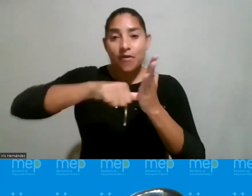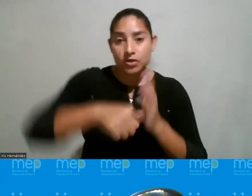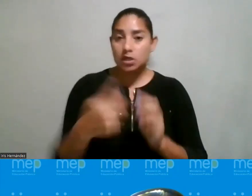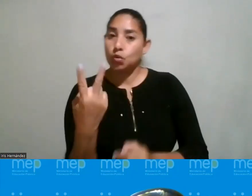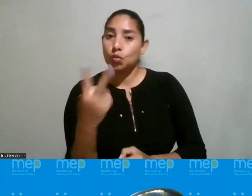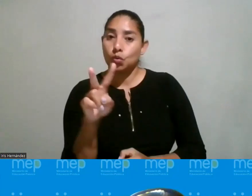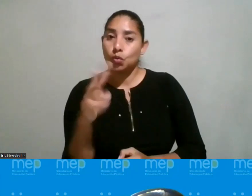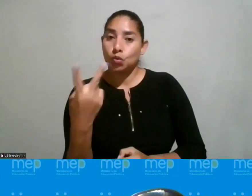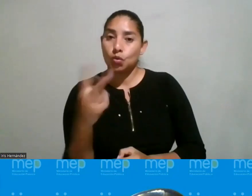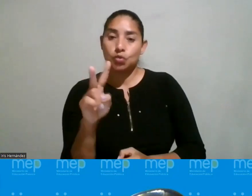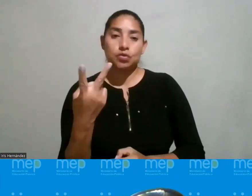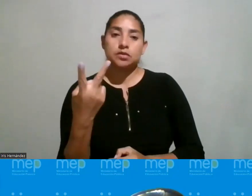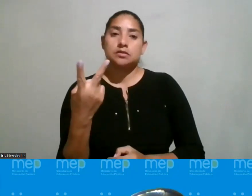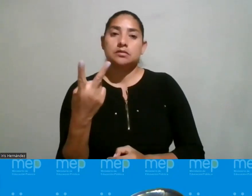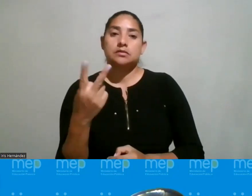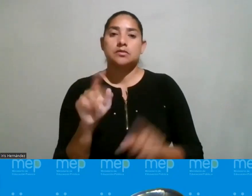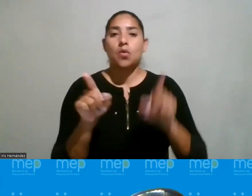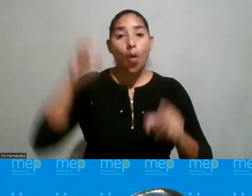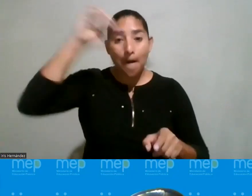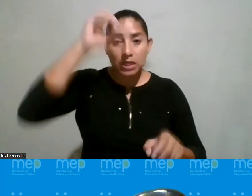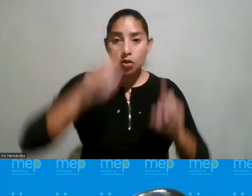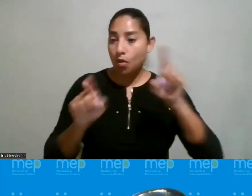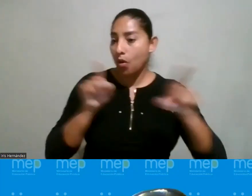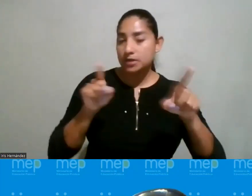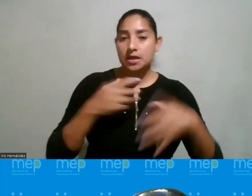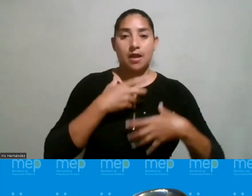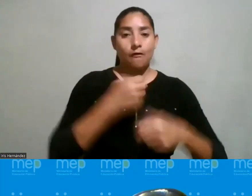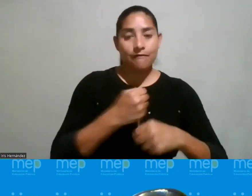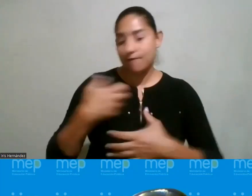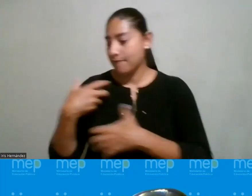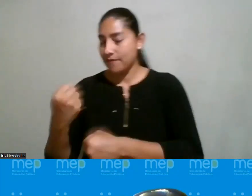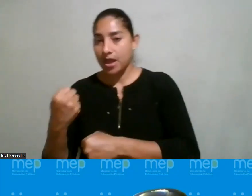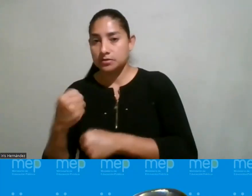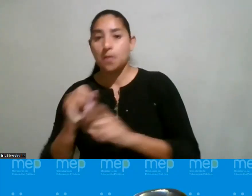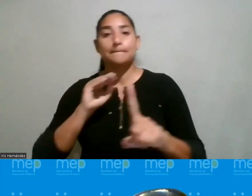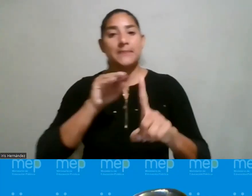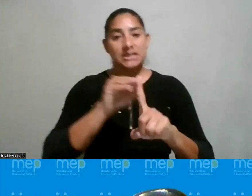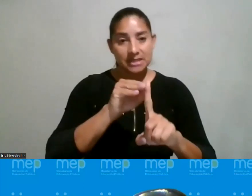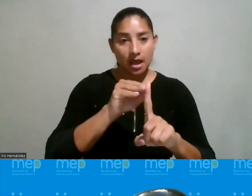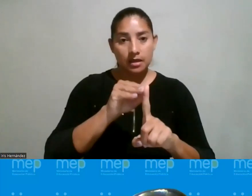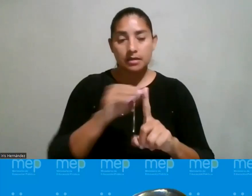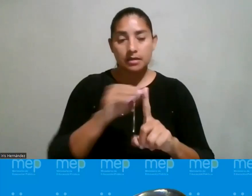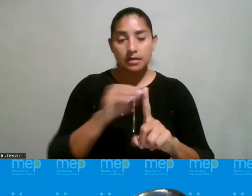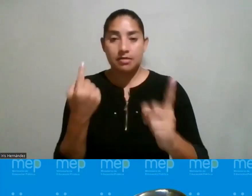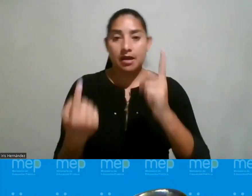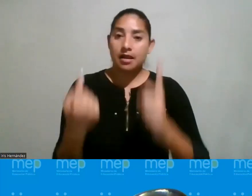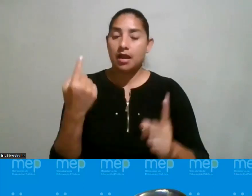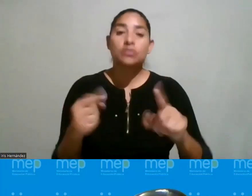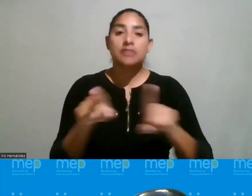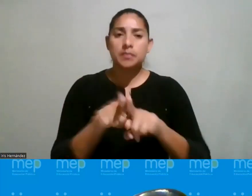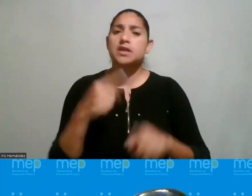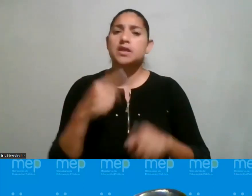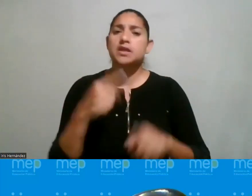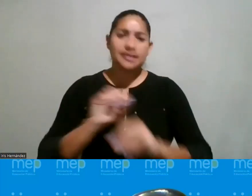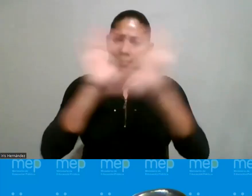digamos dos lados digamos de la confianza trae un mensaje de cada lado ¿verdad? donde dicen sí